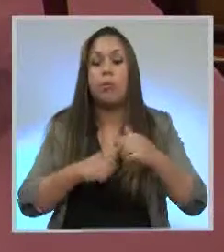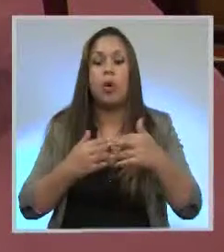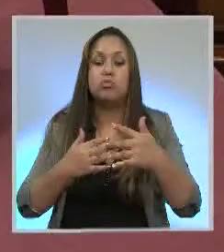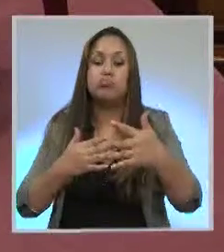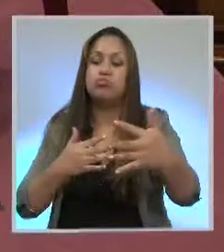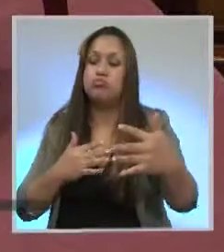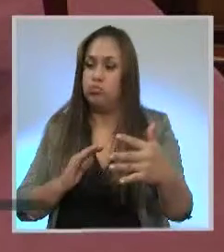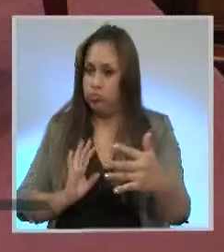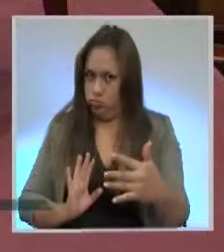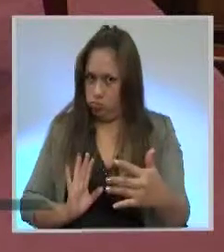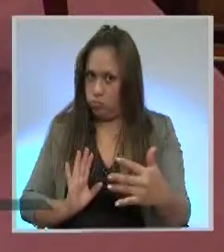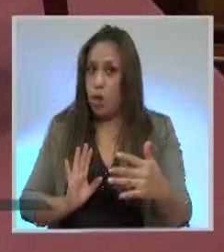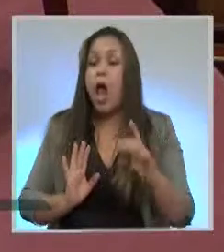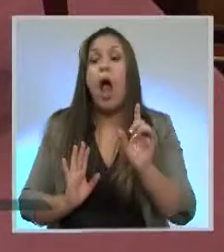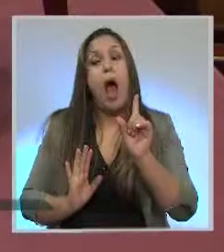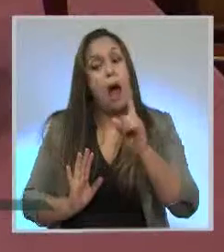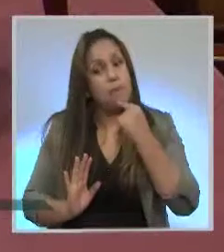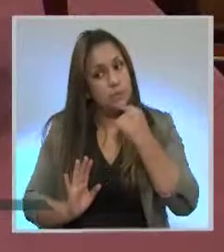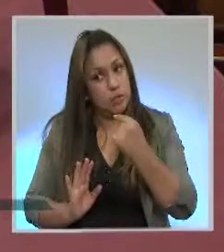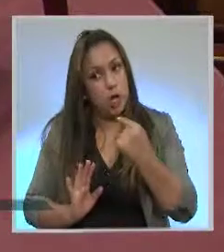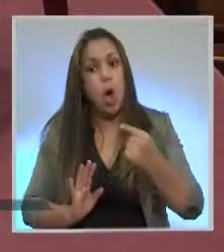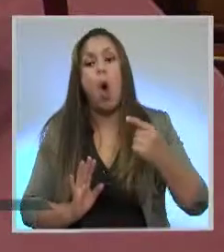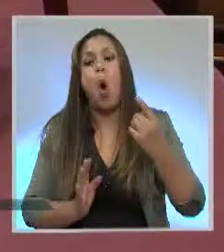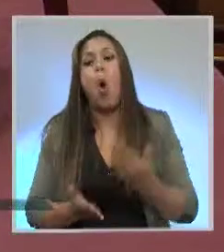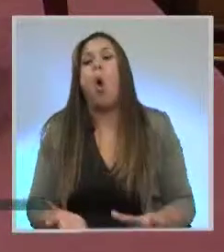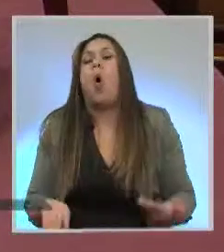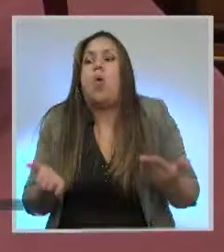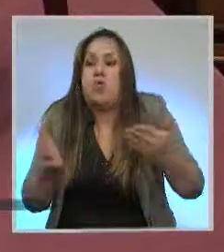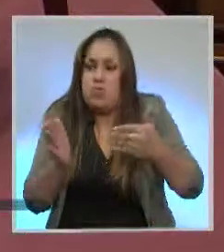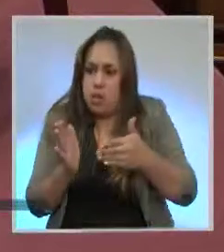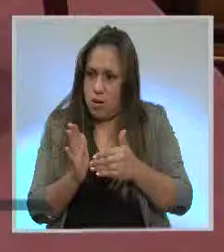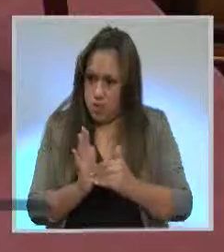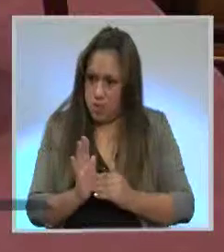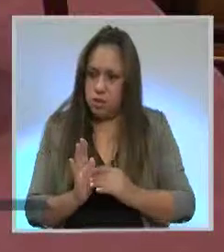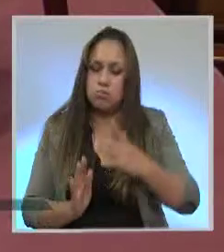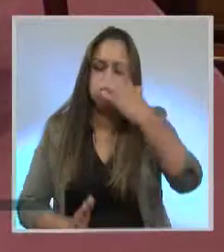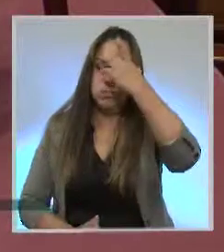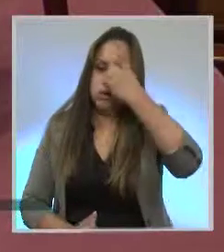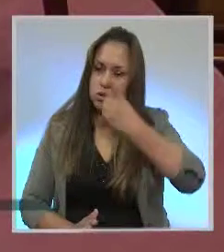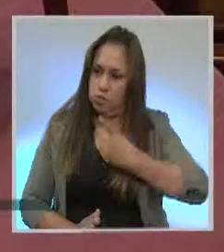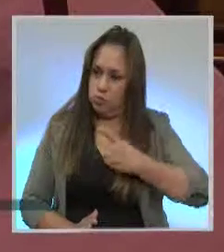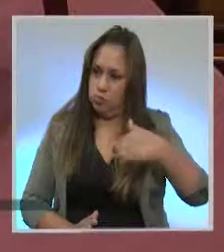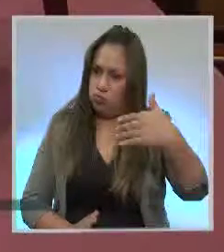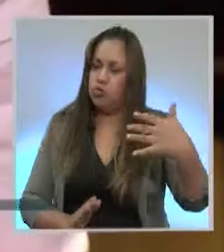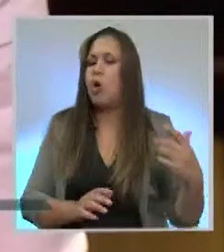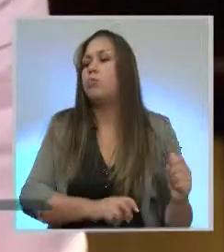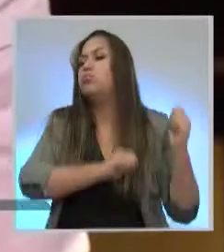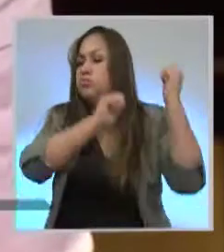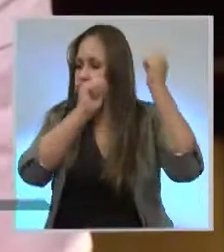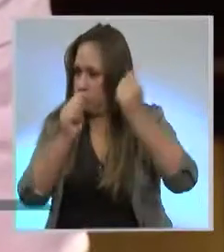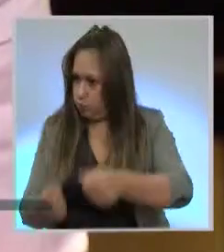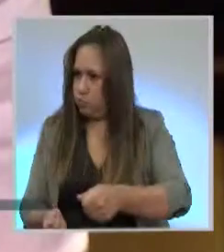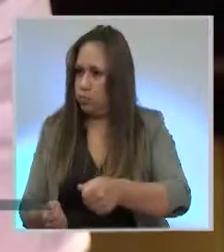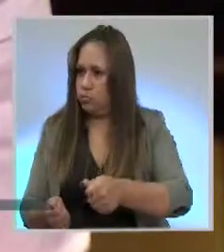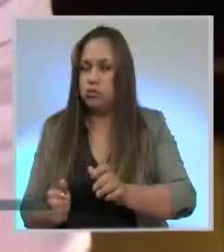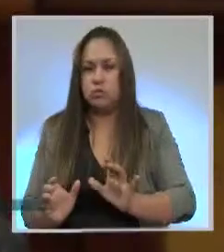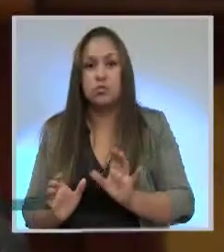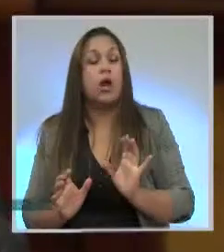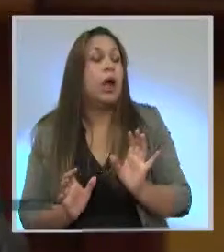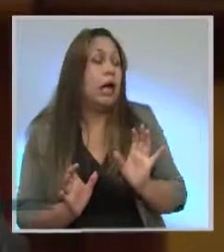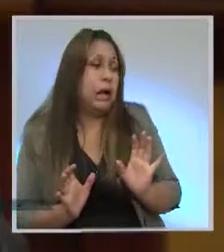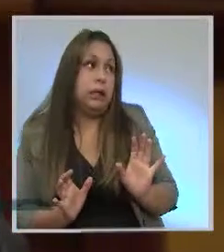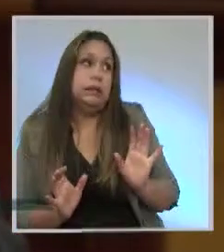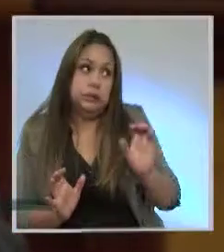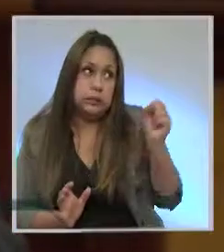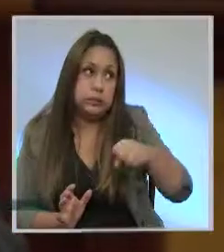manifestó de que lo volverá a presentar en el momento que él crea conveniente. Sí, perjuicio de volverlos a presentar. Así es, y eso